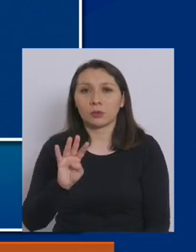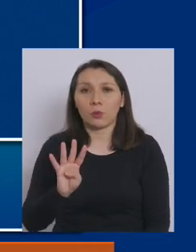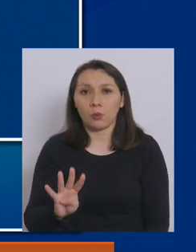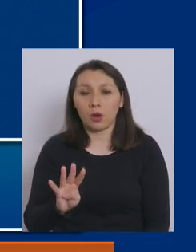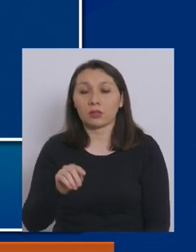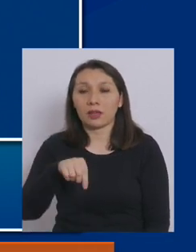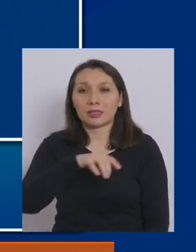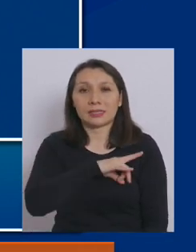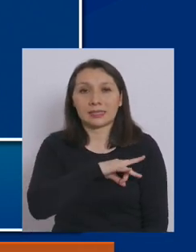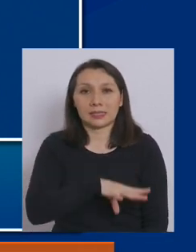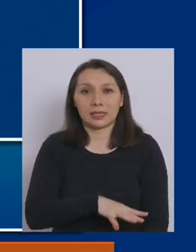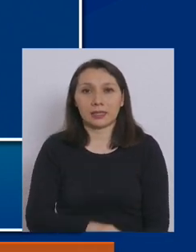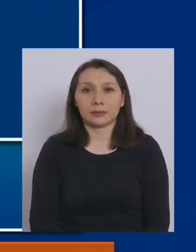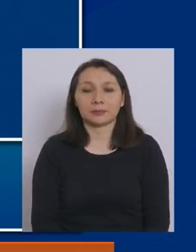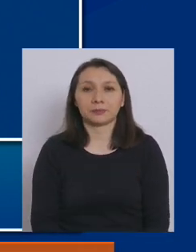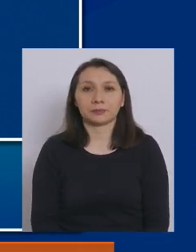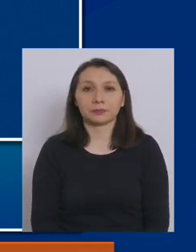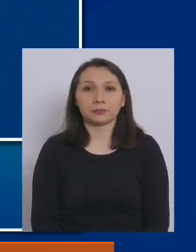en el país.